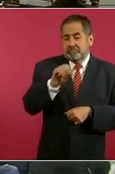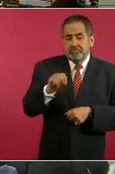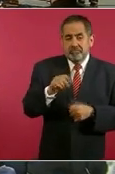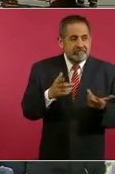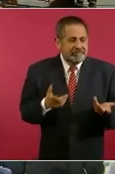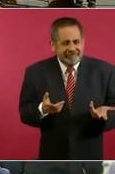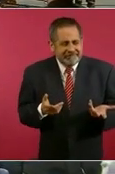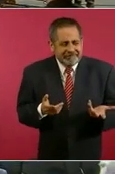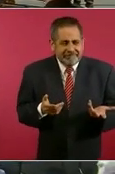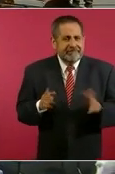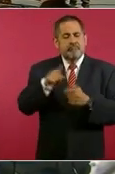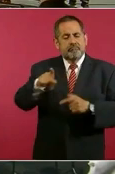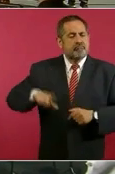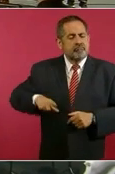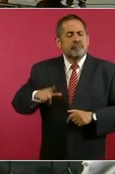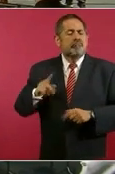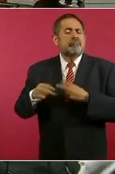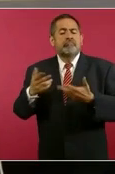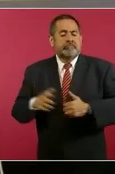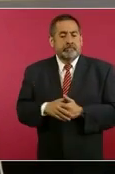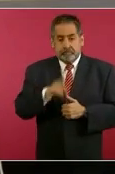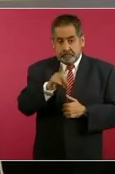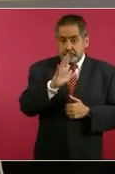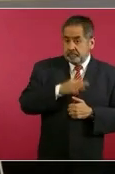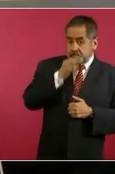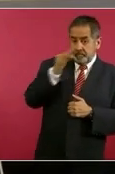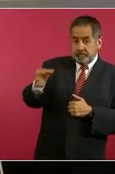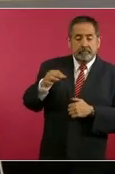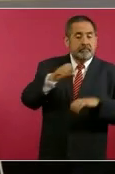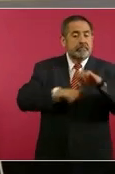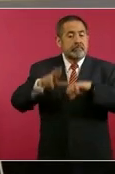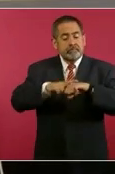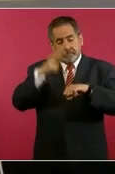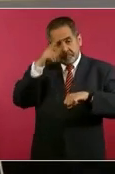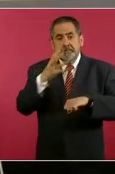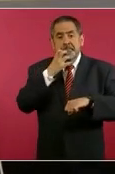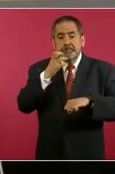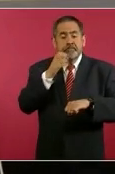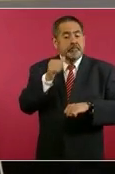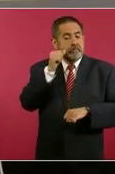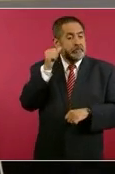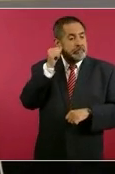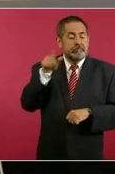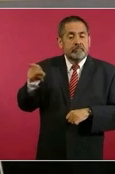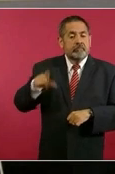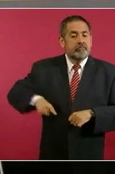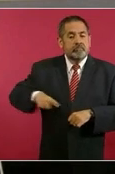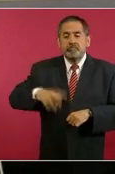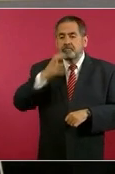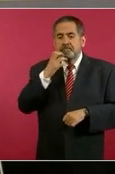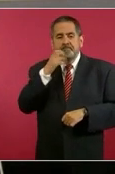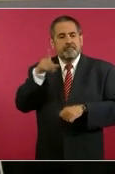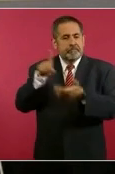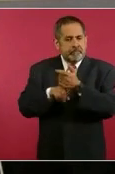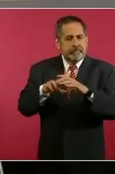En este sentido, preguntarle cuál es el compromiso. Y también, si ya le comunicó al embajador de México en Israel, ayer fue llamado a consultas por el gobierno de Israel. Parece que